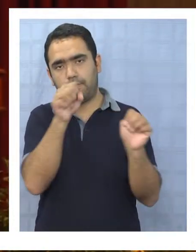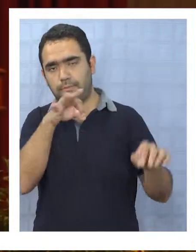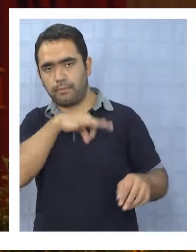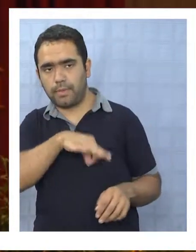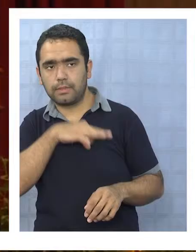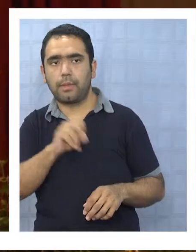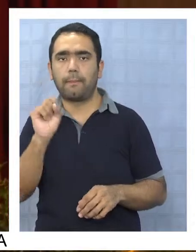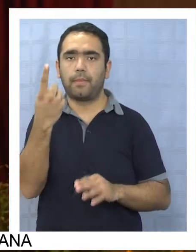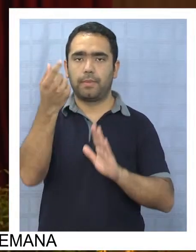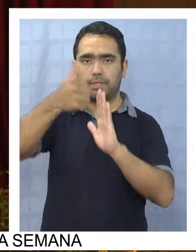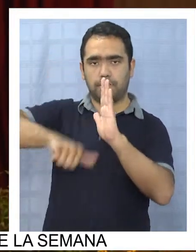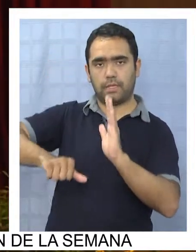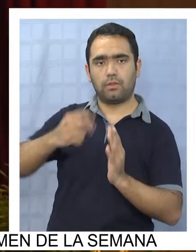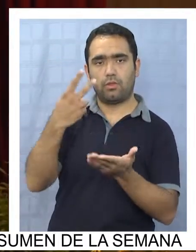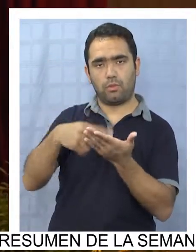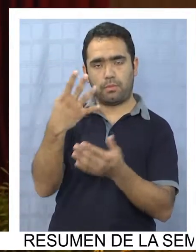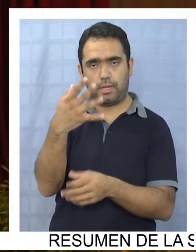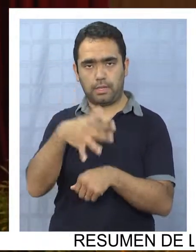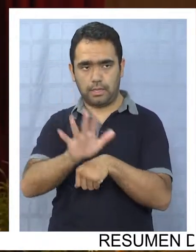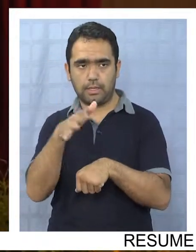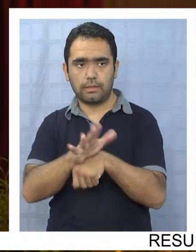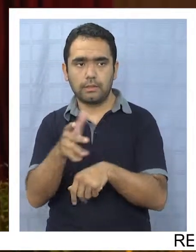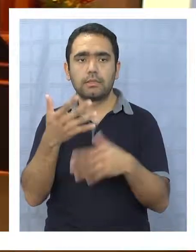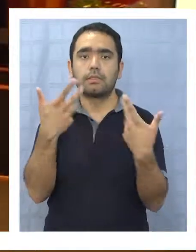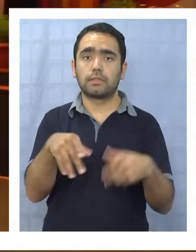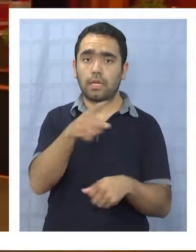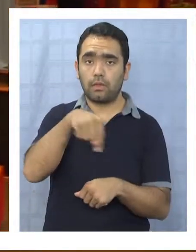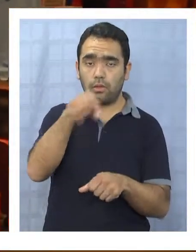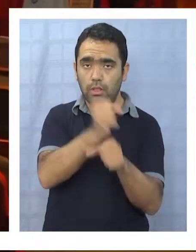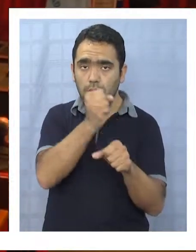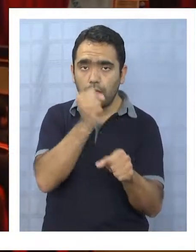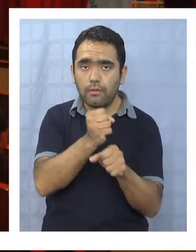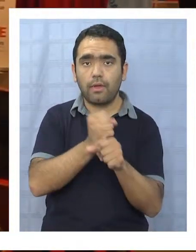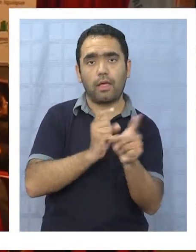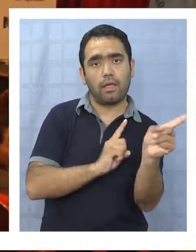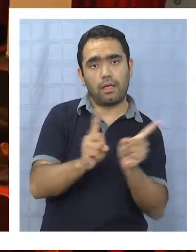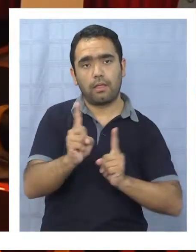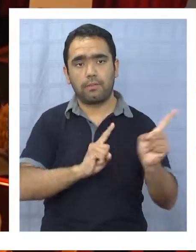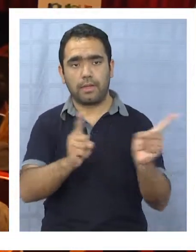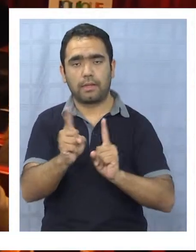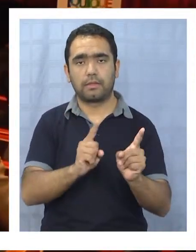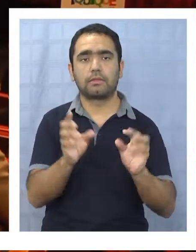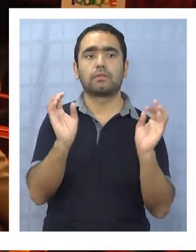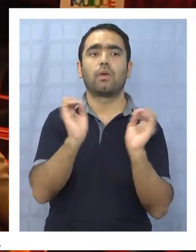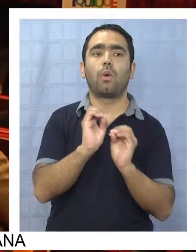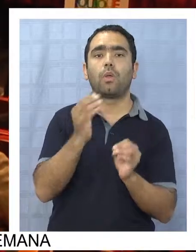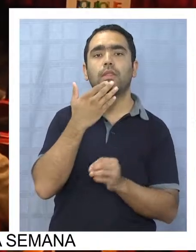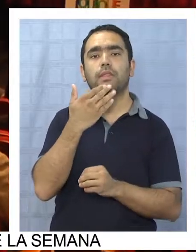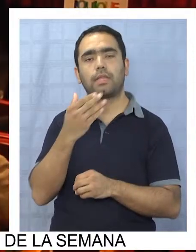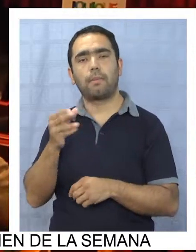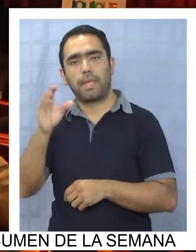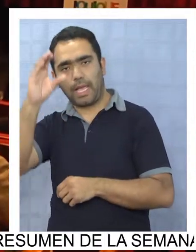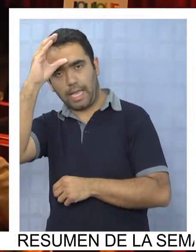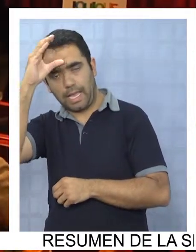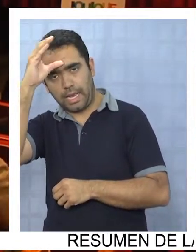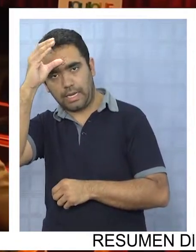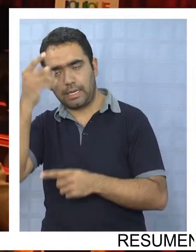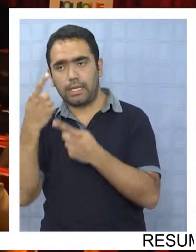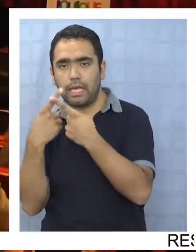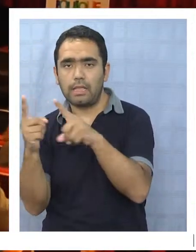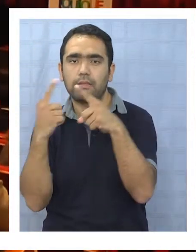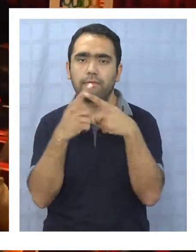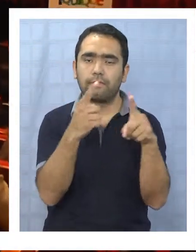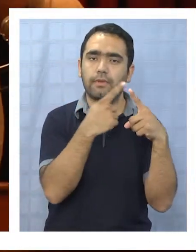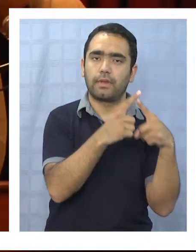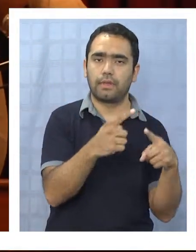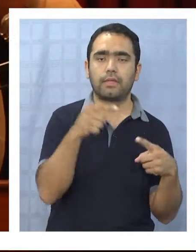acogieron a retiro del año 2014 y el primer semestre de 2015, quienes se desempeñaron en funciones administrativas